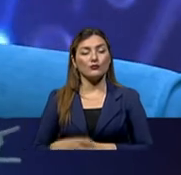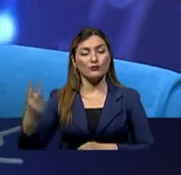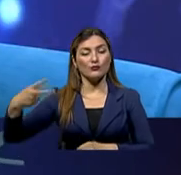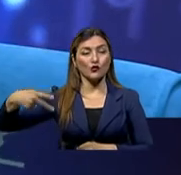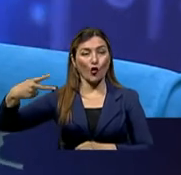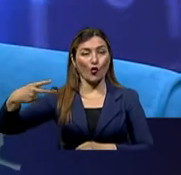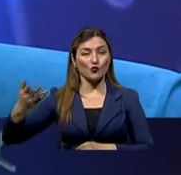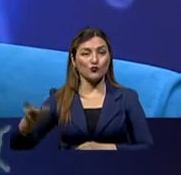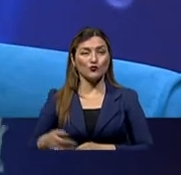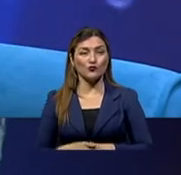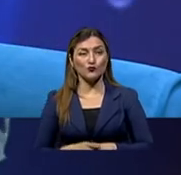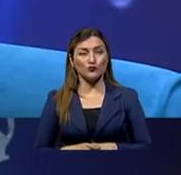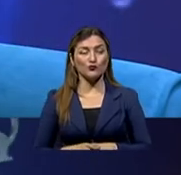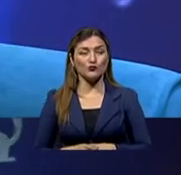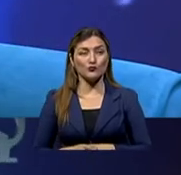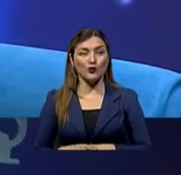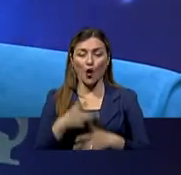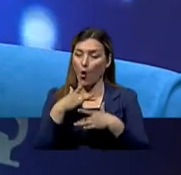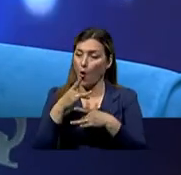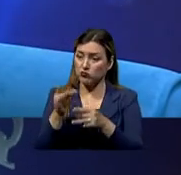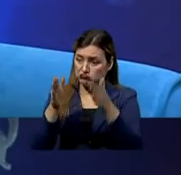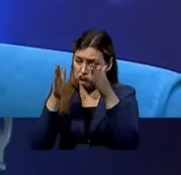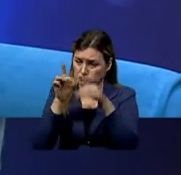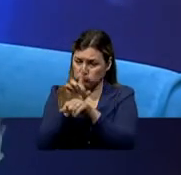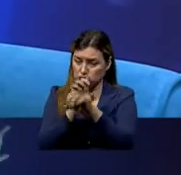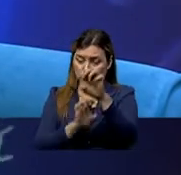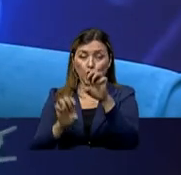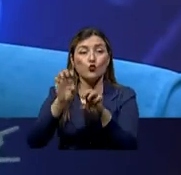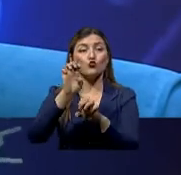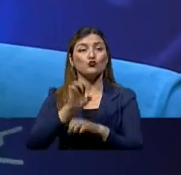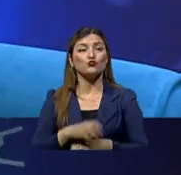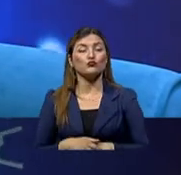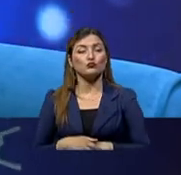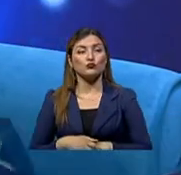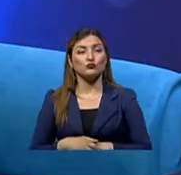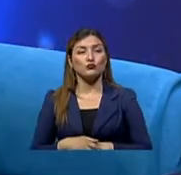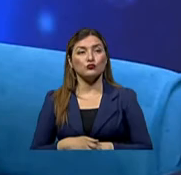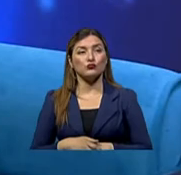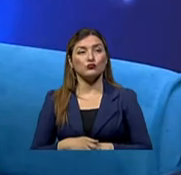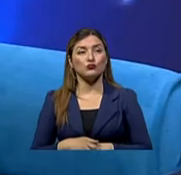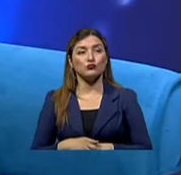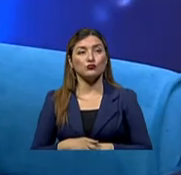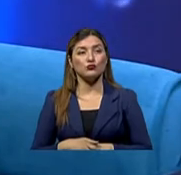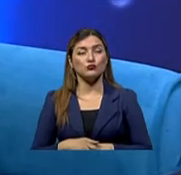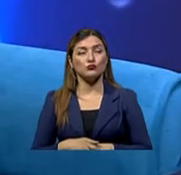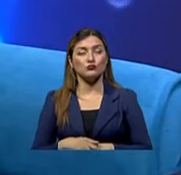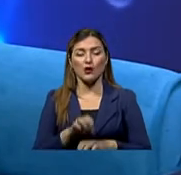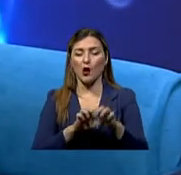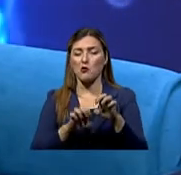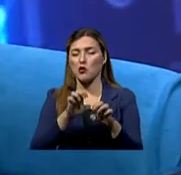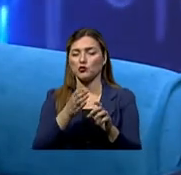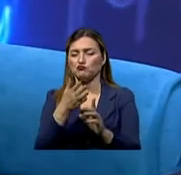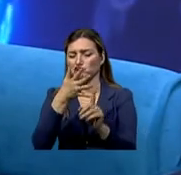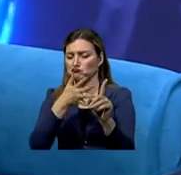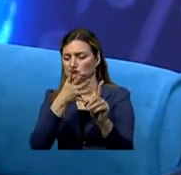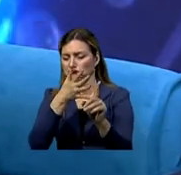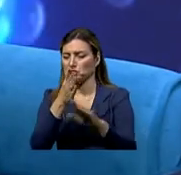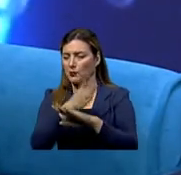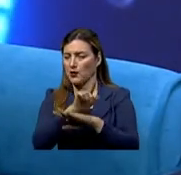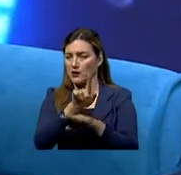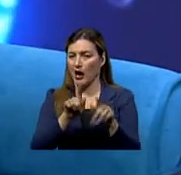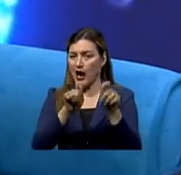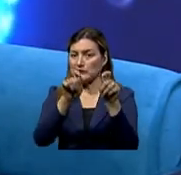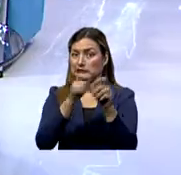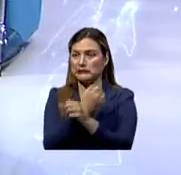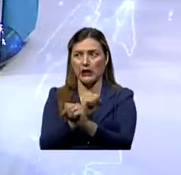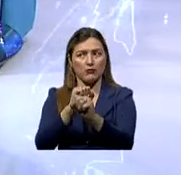-680. Estaré gustoso de verle y poder contar con una evaluación previa para evitar el